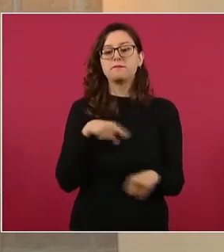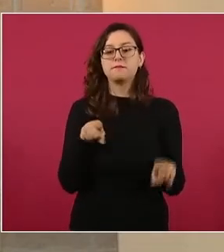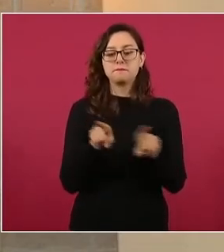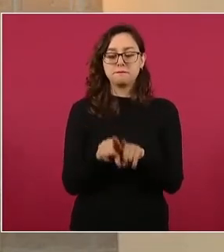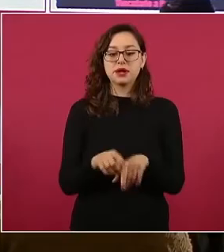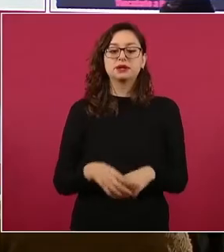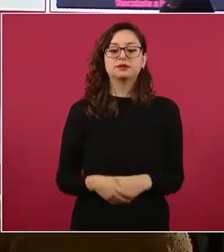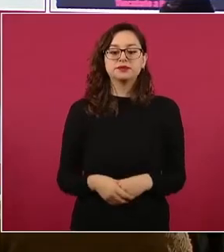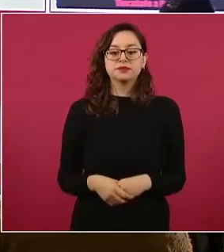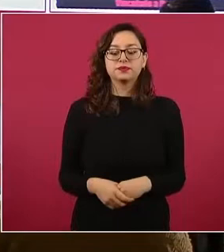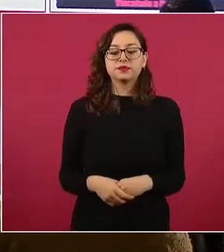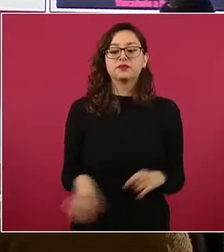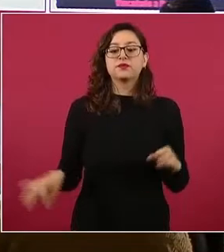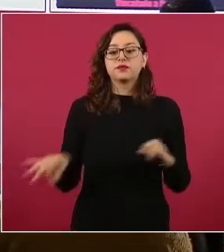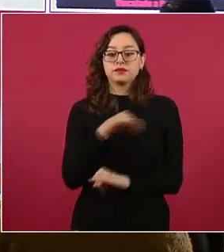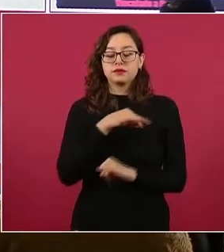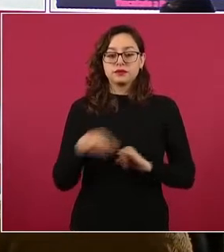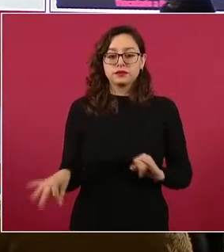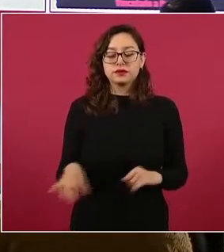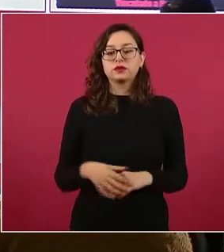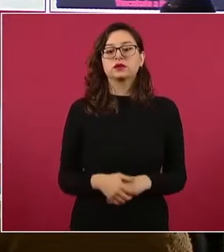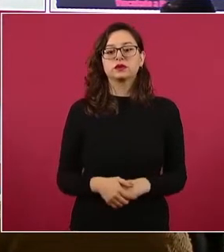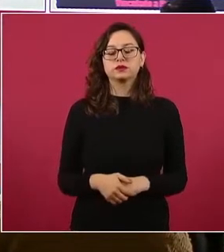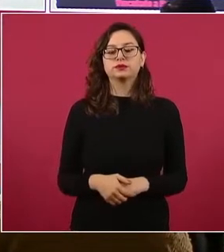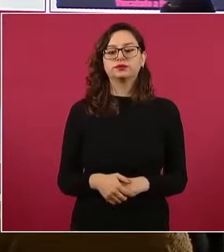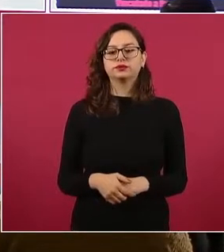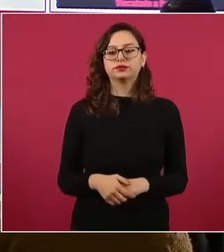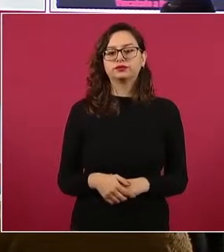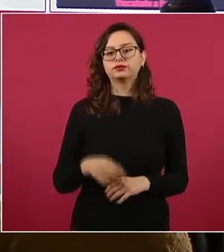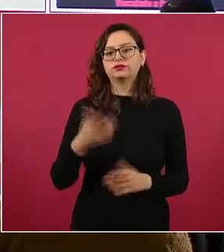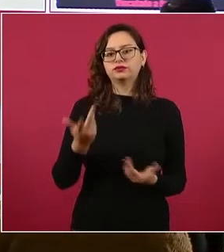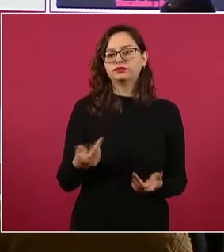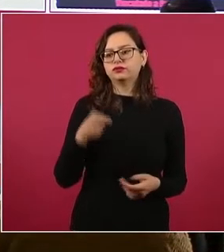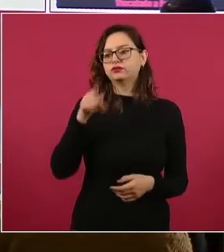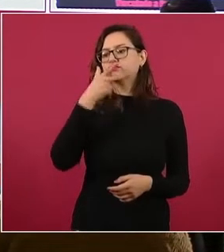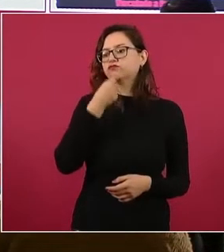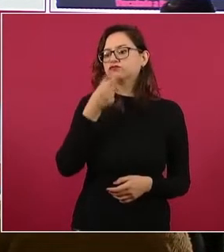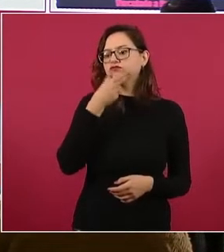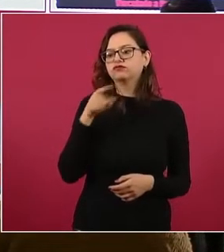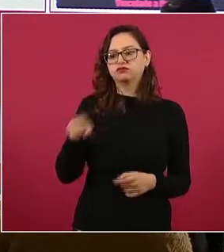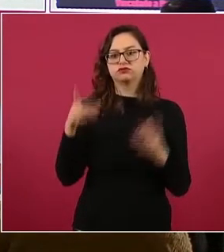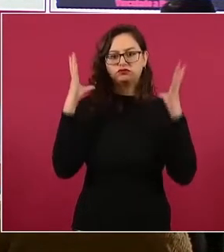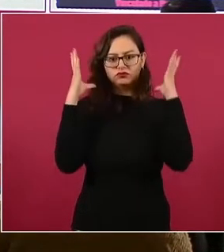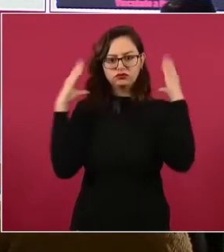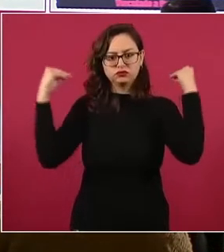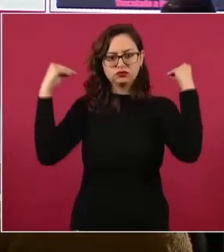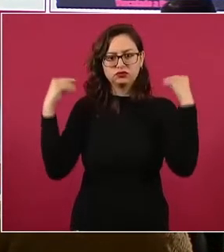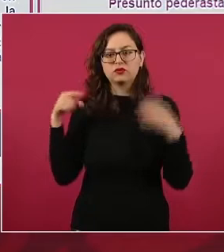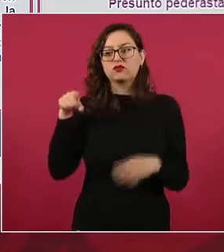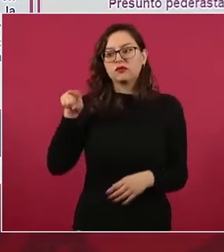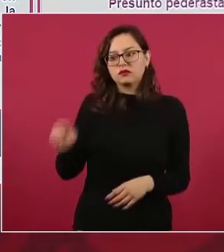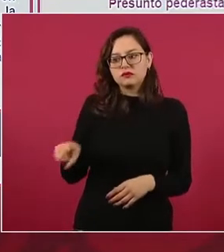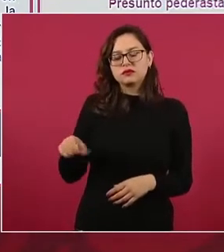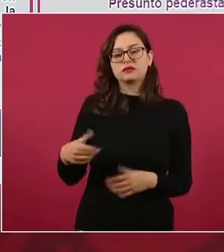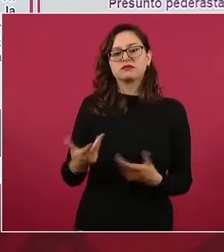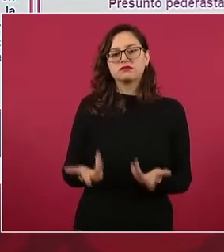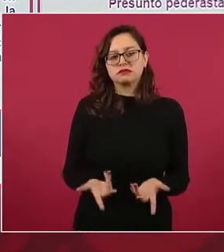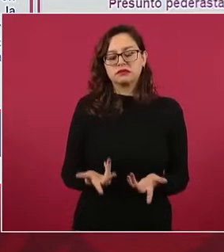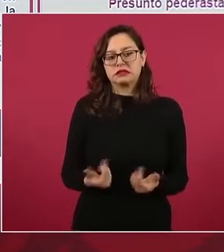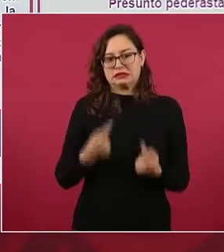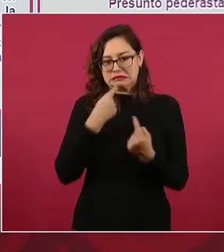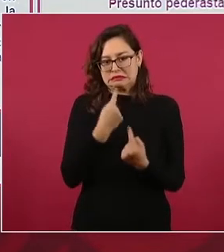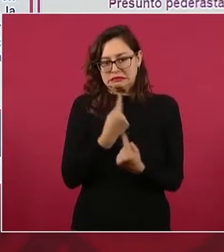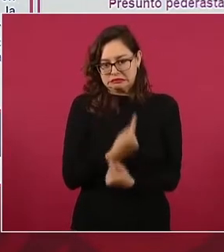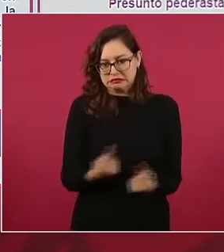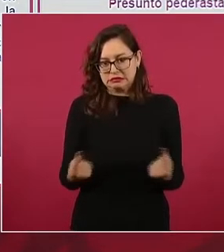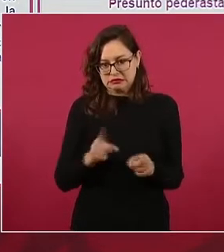último caso es de un pederasta o presunto pederasta de origen holandés, como recordaremos la pederastía